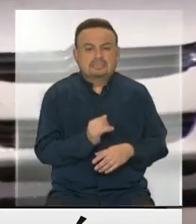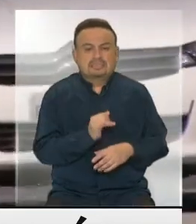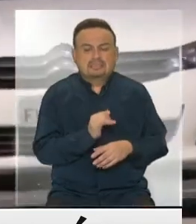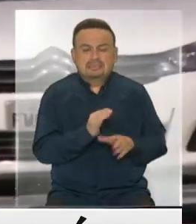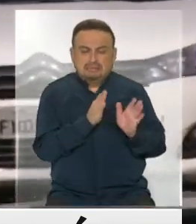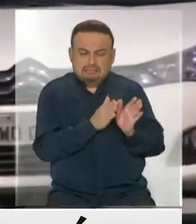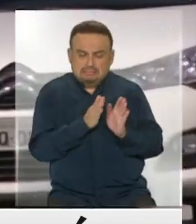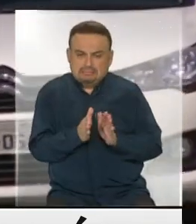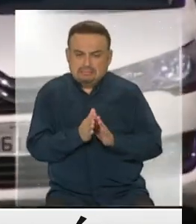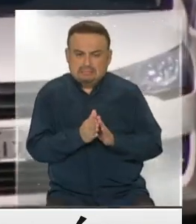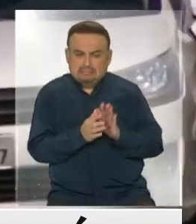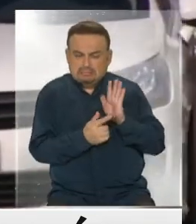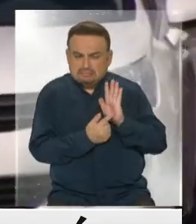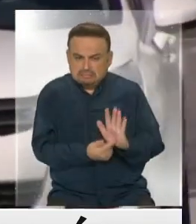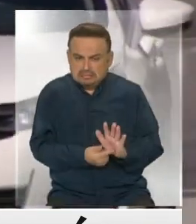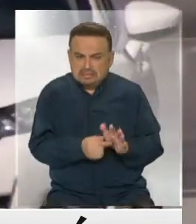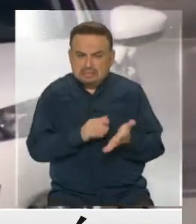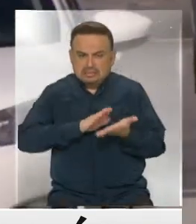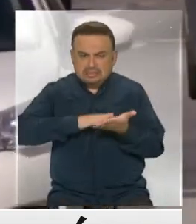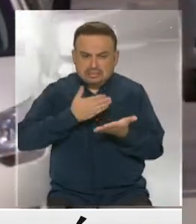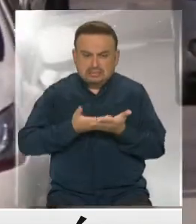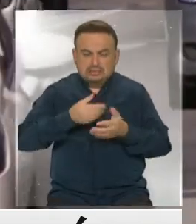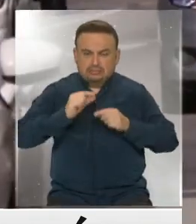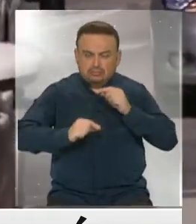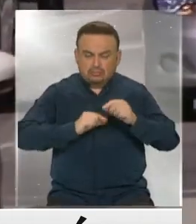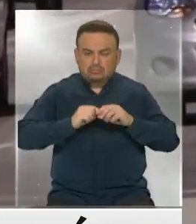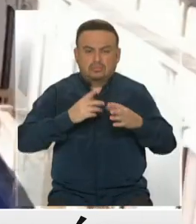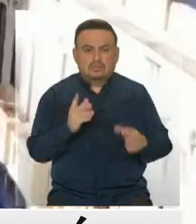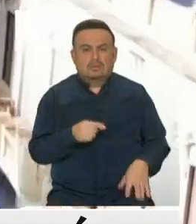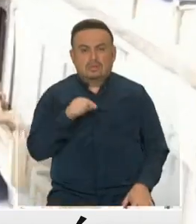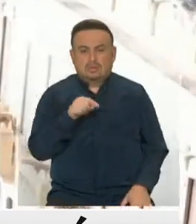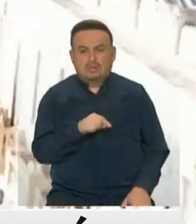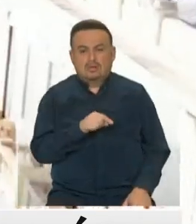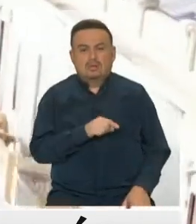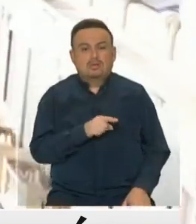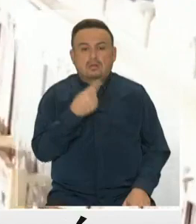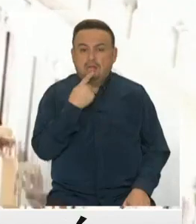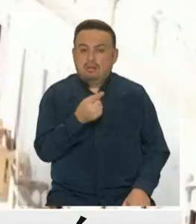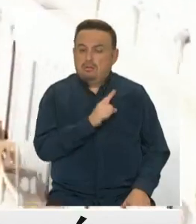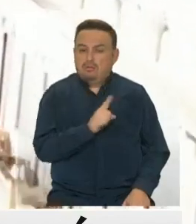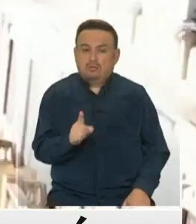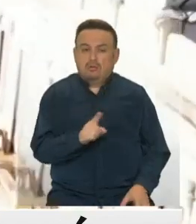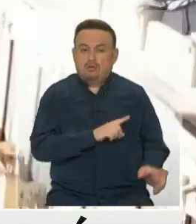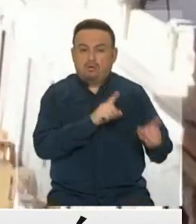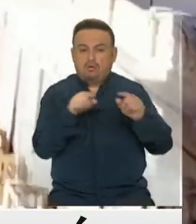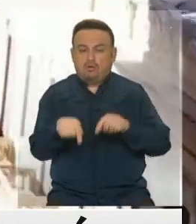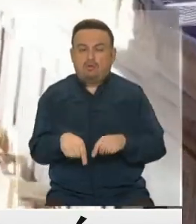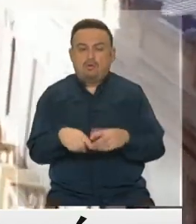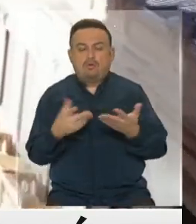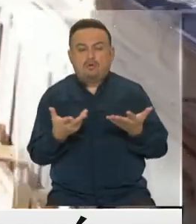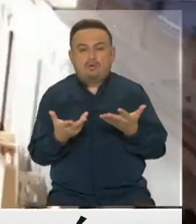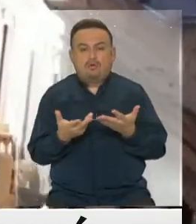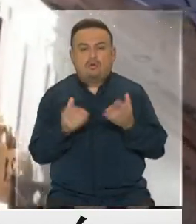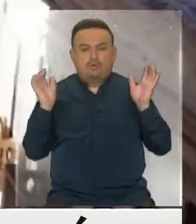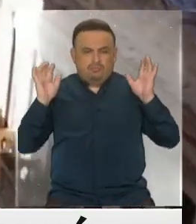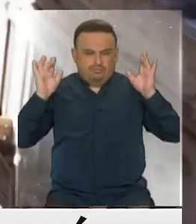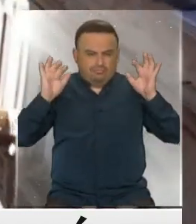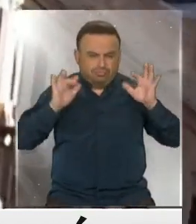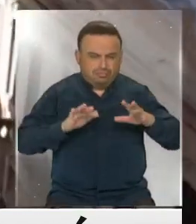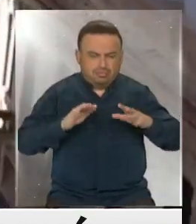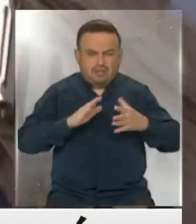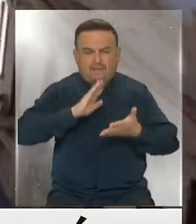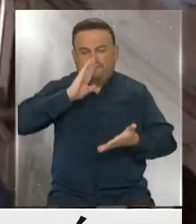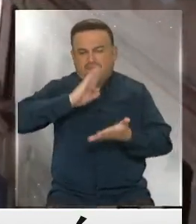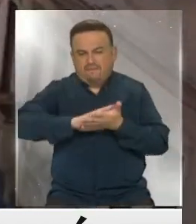siguiendo los indicadores sanitarios. Un plan gradual no contempla en ningún caso el retorno de eventos que generan aglomeraciones,